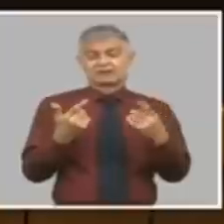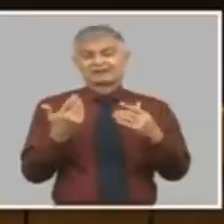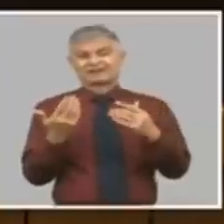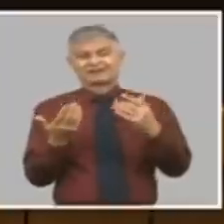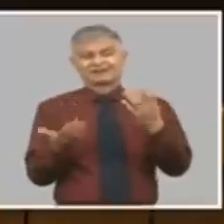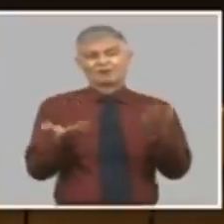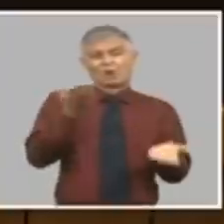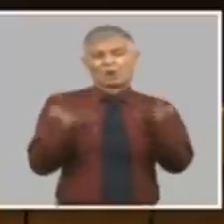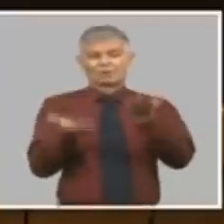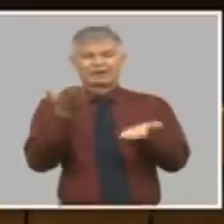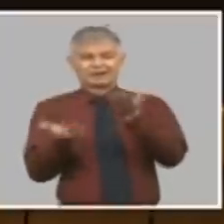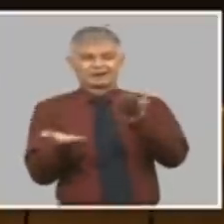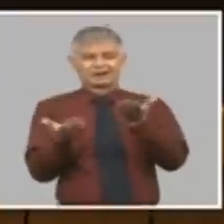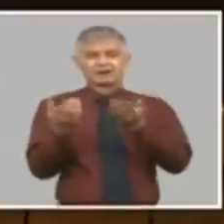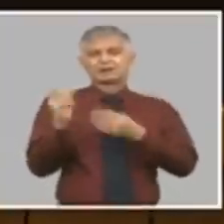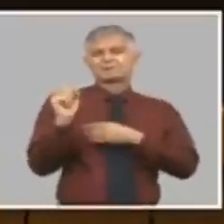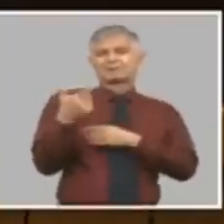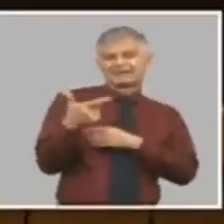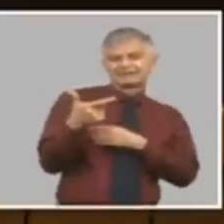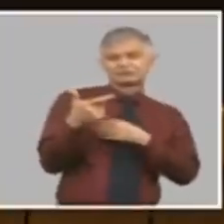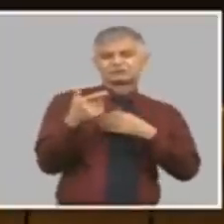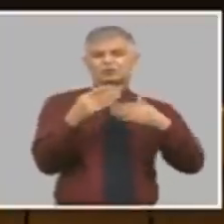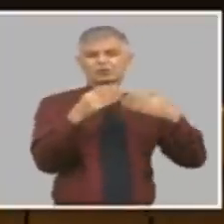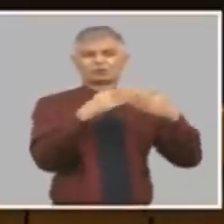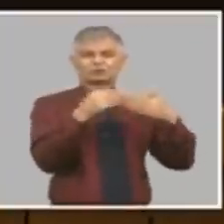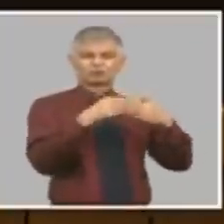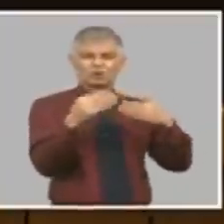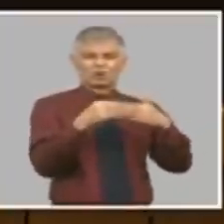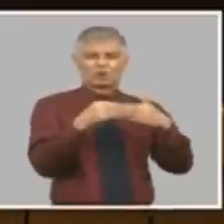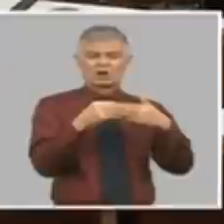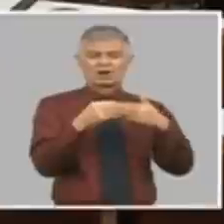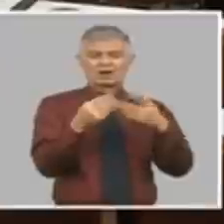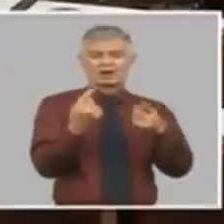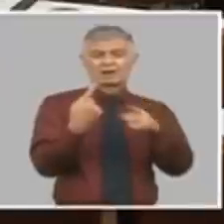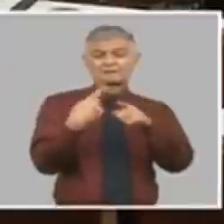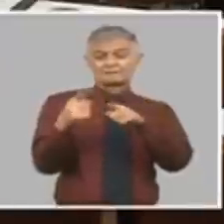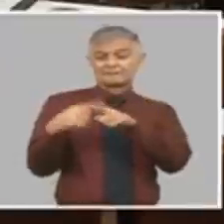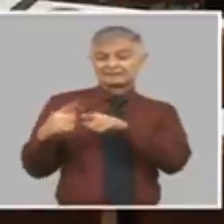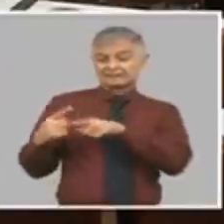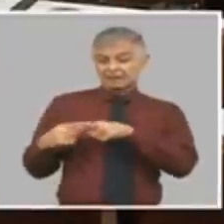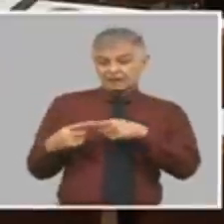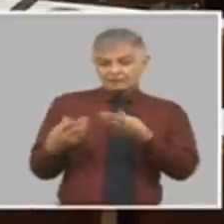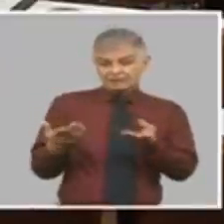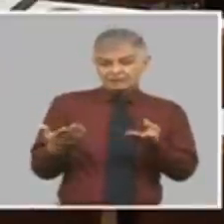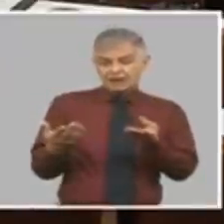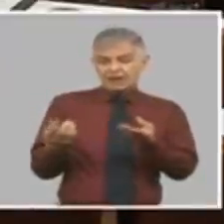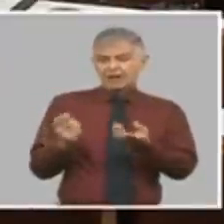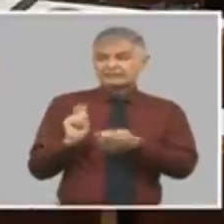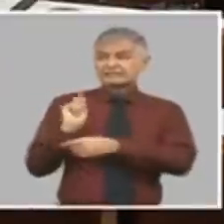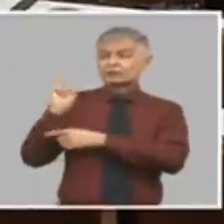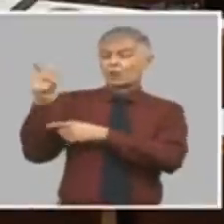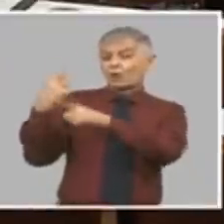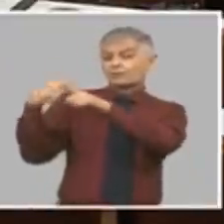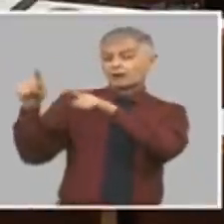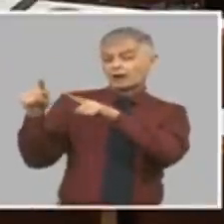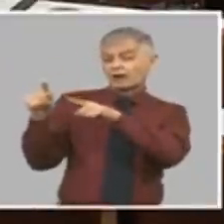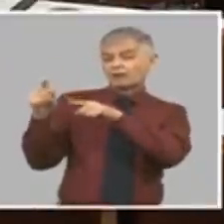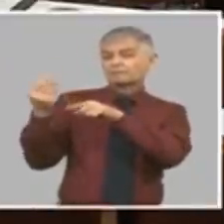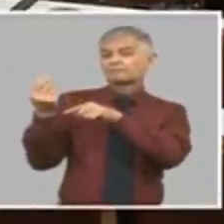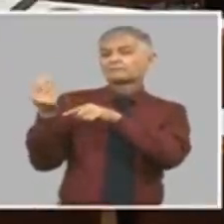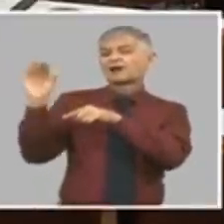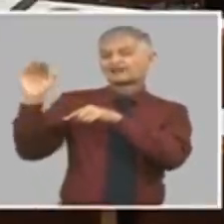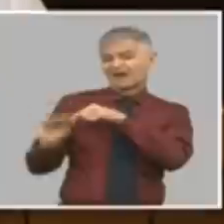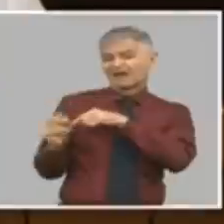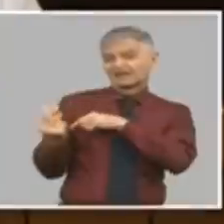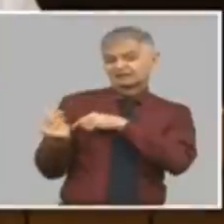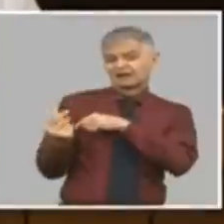el dólar, que las materias primas importadas son más baratas que las materias primas de producción nacional. Es muy